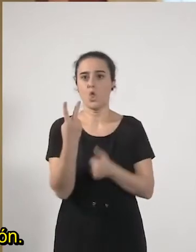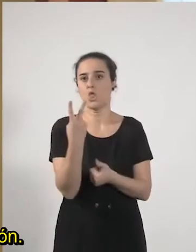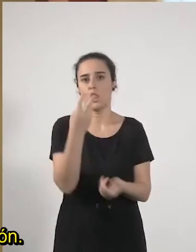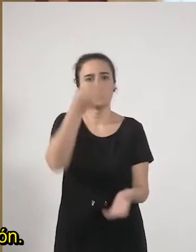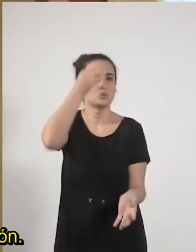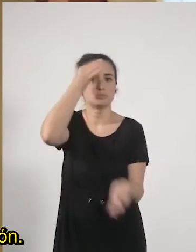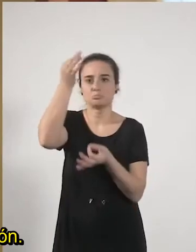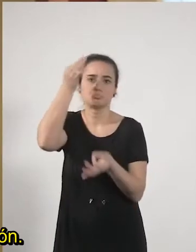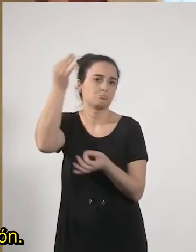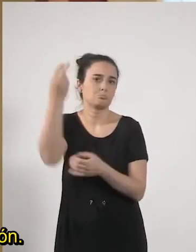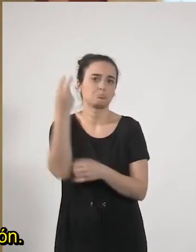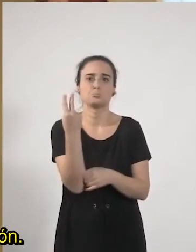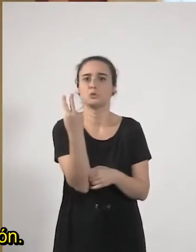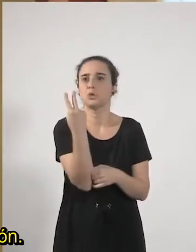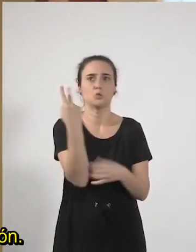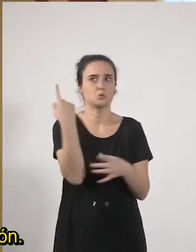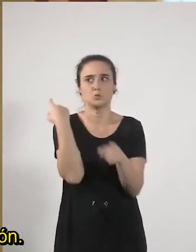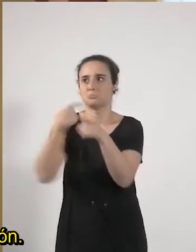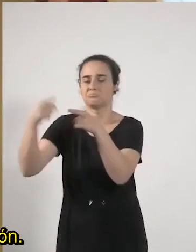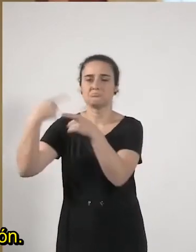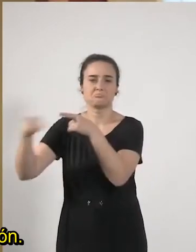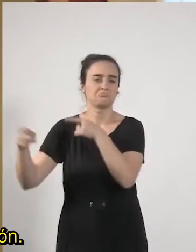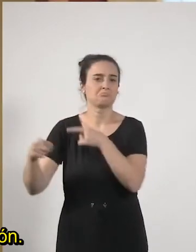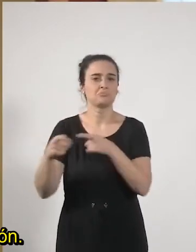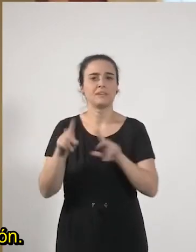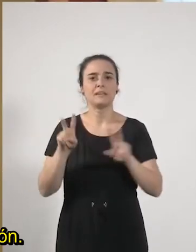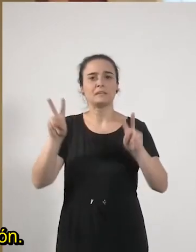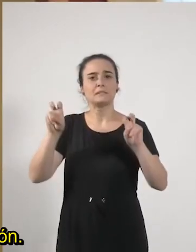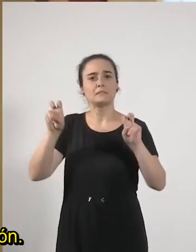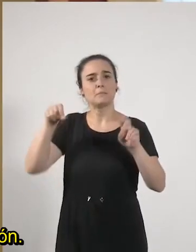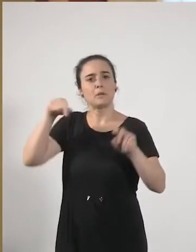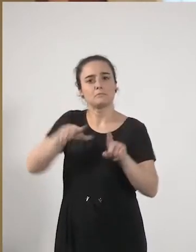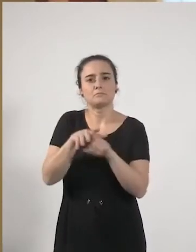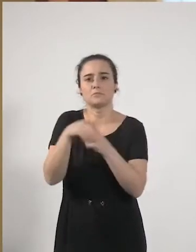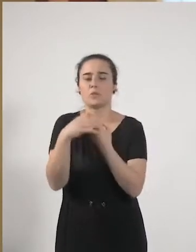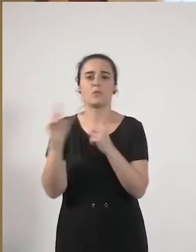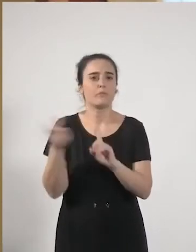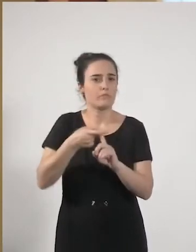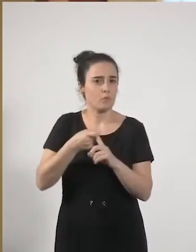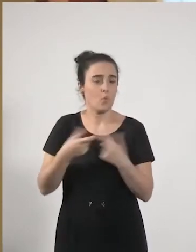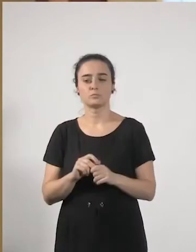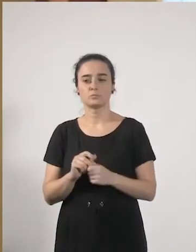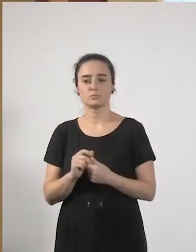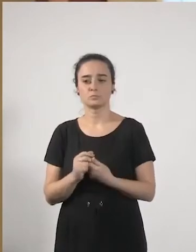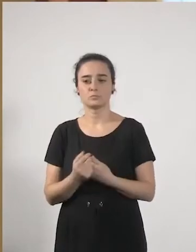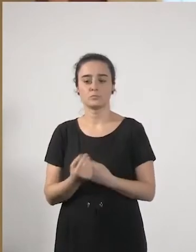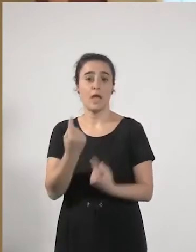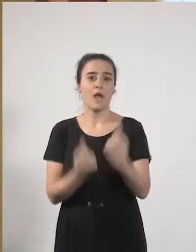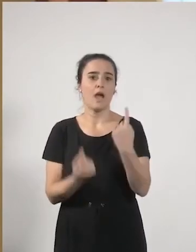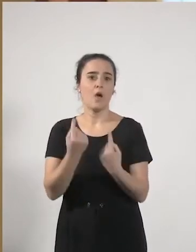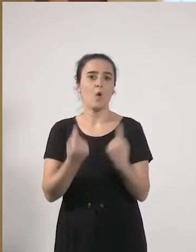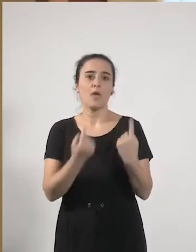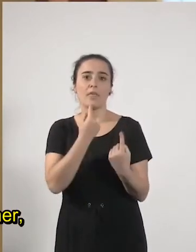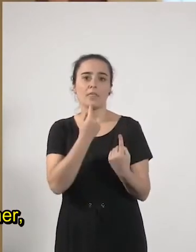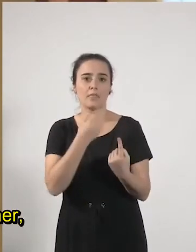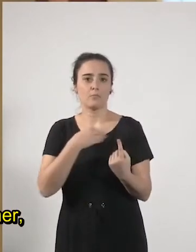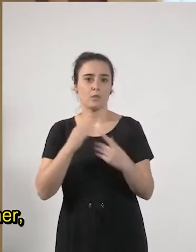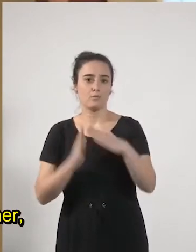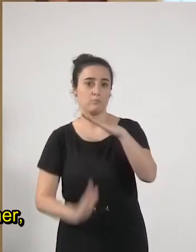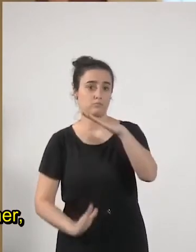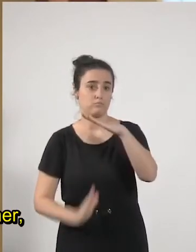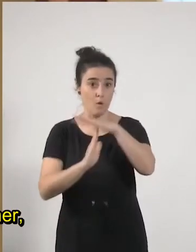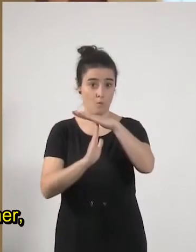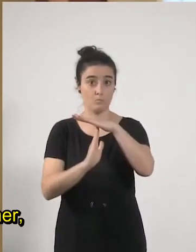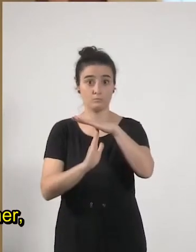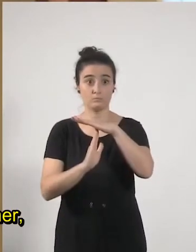necesariamente solo dos, sobre el diagnóstico de esta situación. Yo he comenzado diciendo que es más disruptiva. Lo que ya